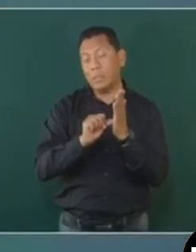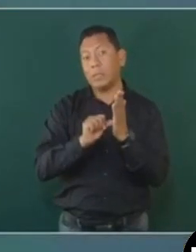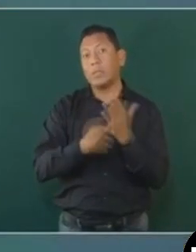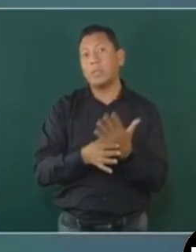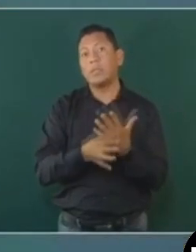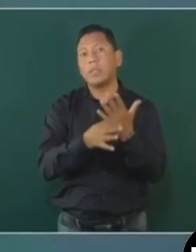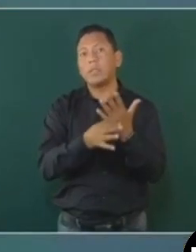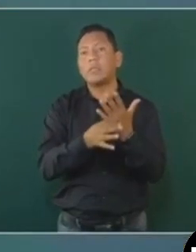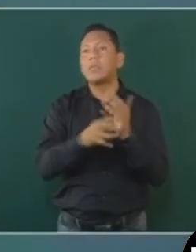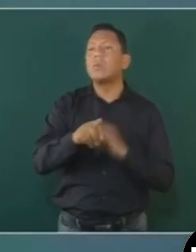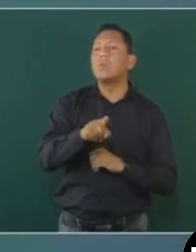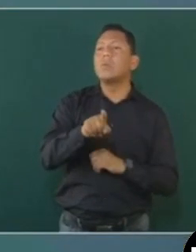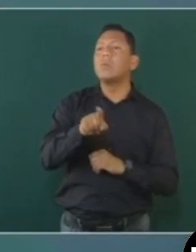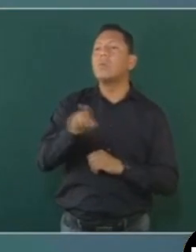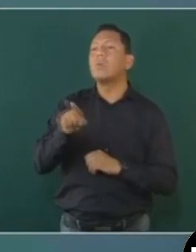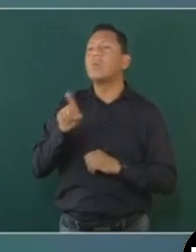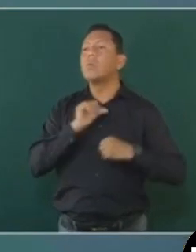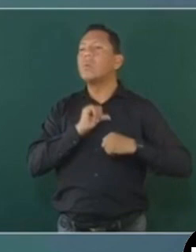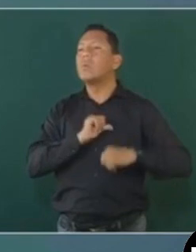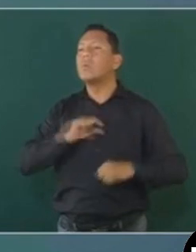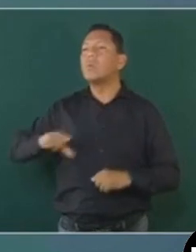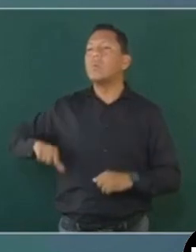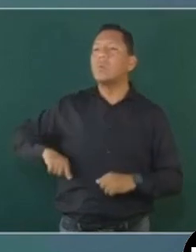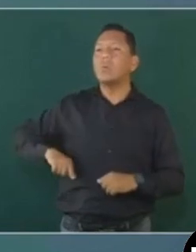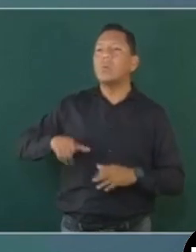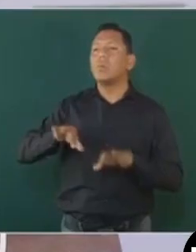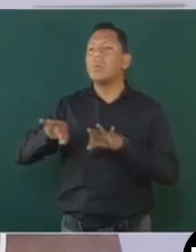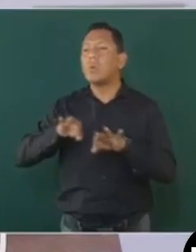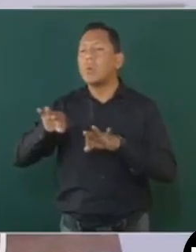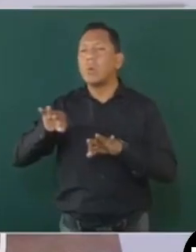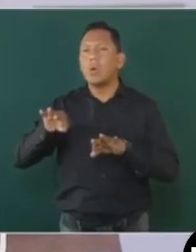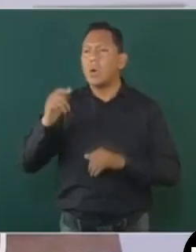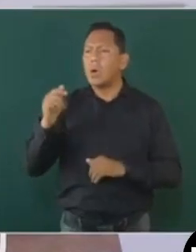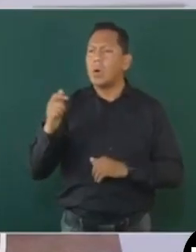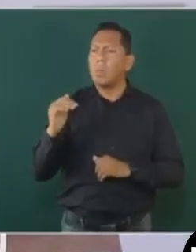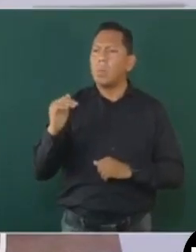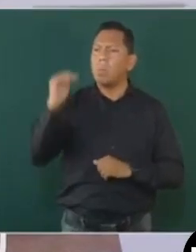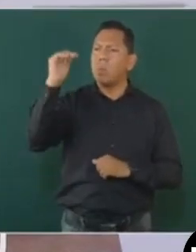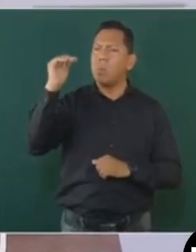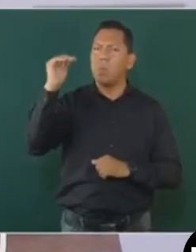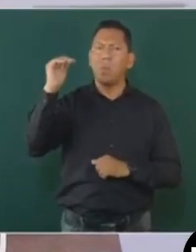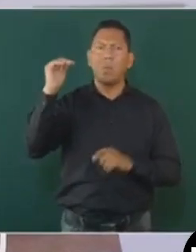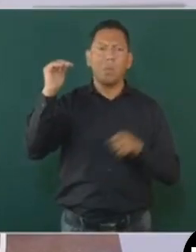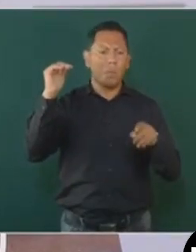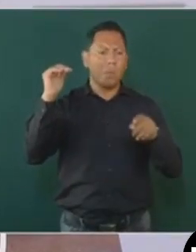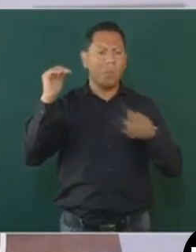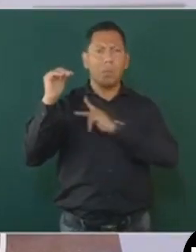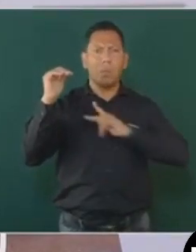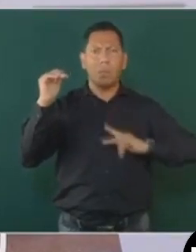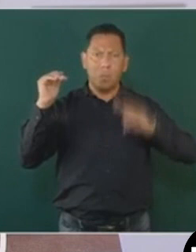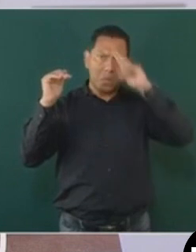ningún funcionario puede ganar más que lo que percibe el presidente de la República.